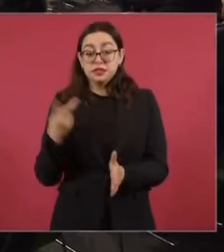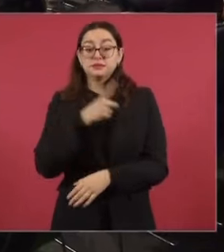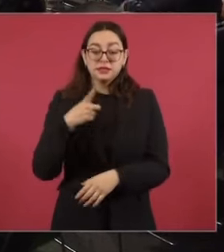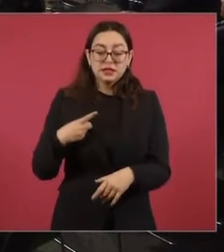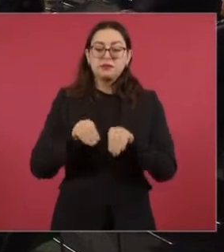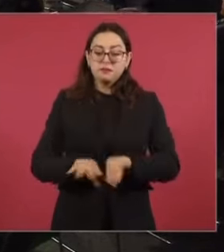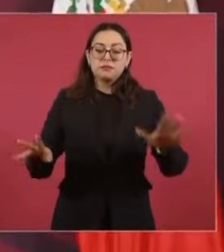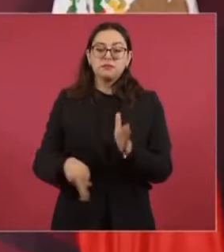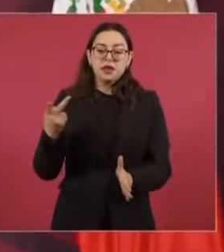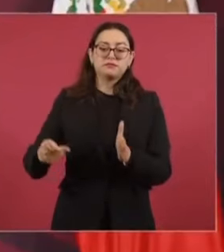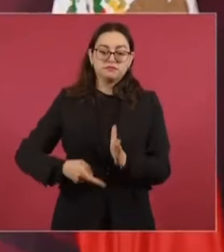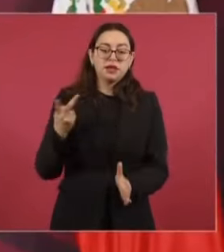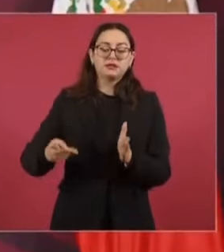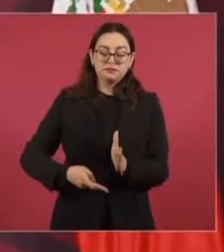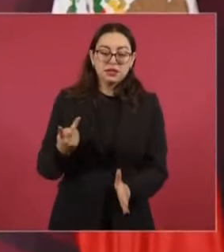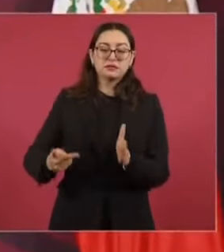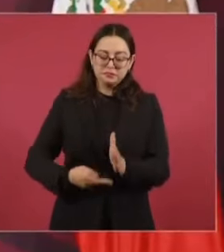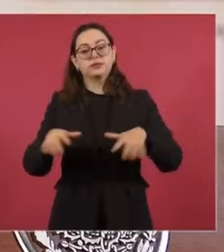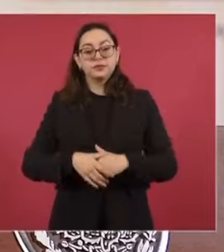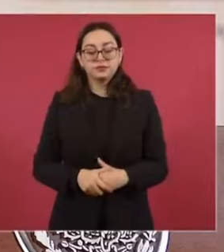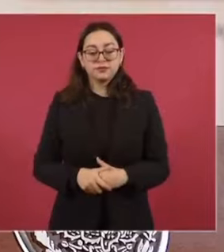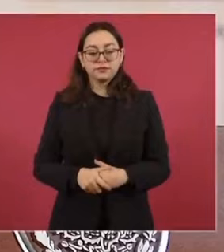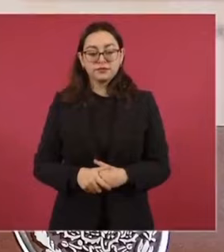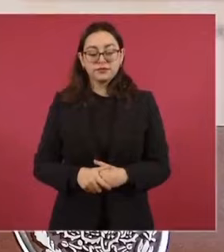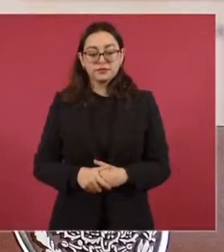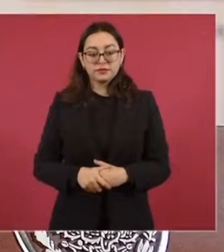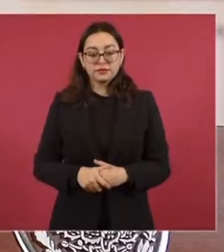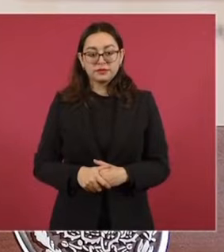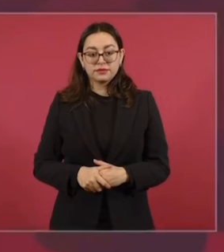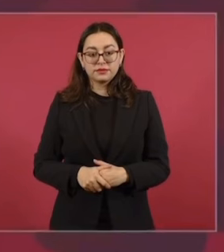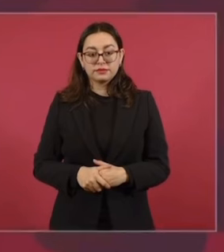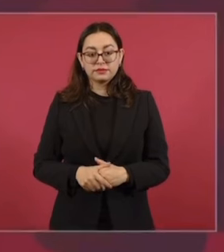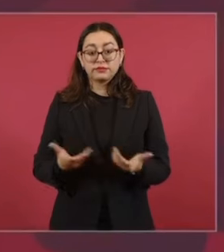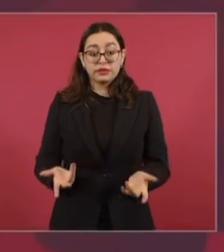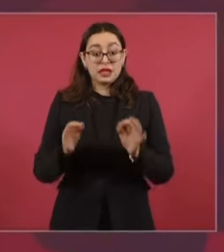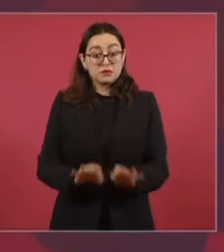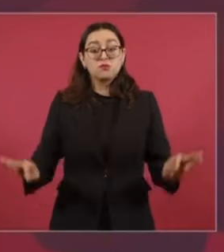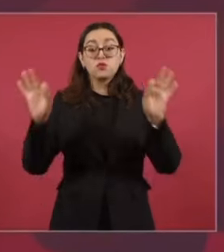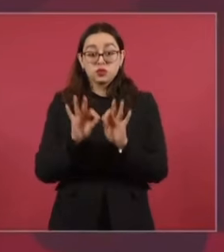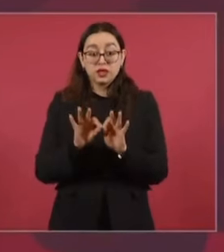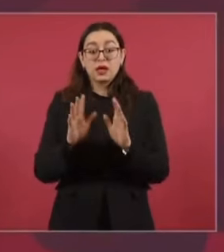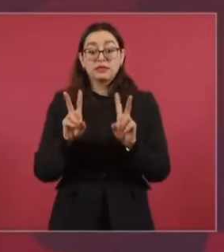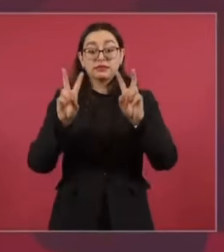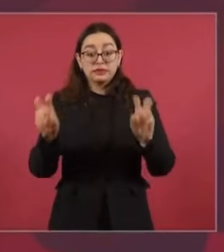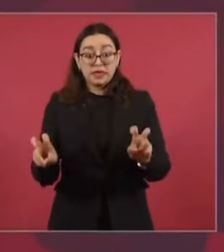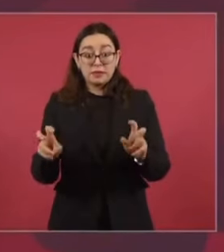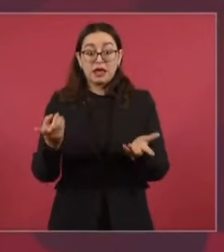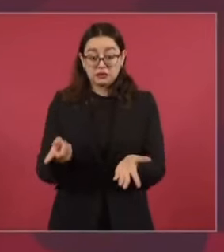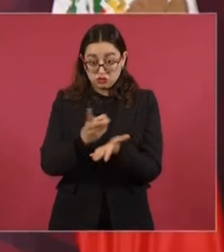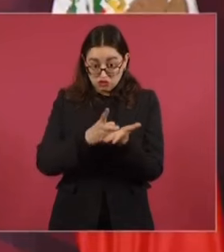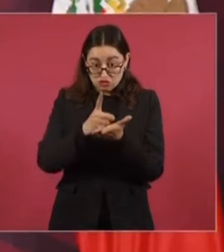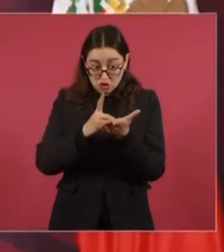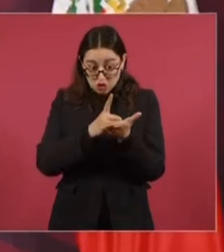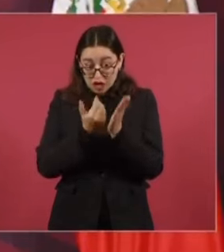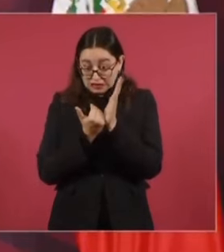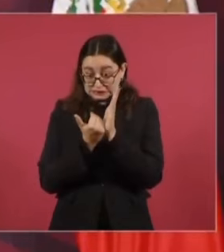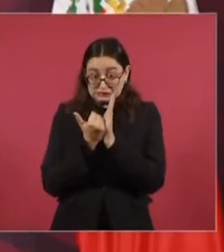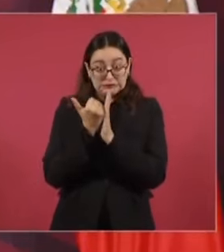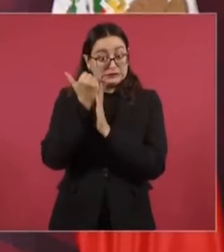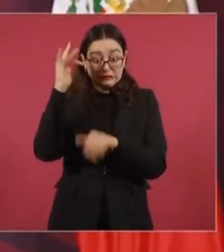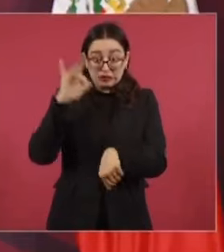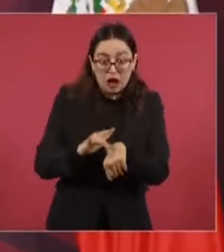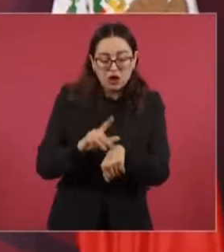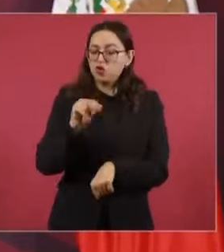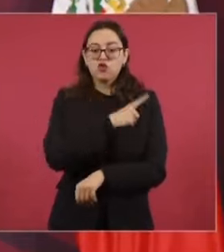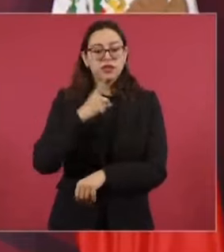como discos rayados. Hay que cuidar que no aumente, que no haya crecimiento en el consumo de droga,